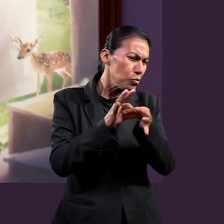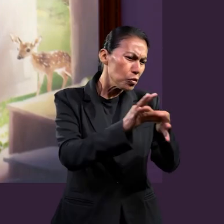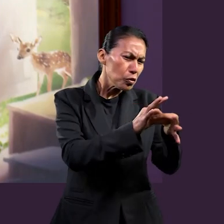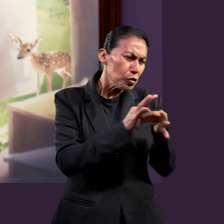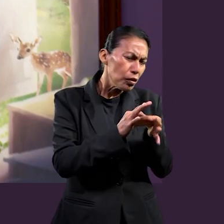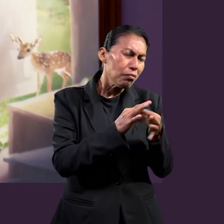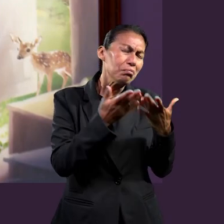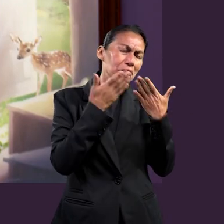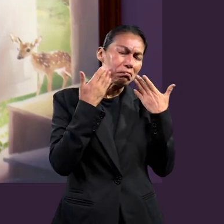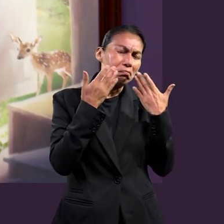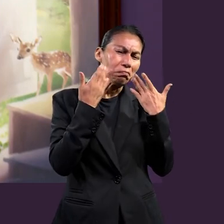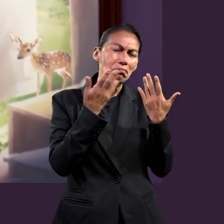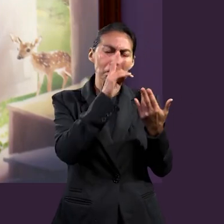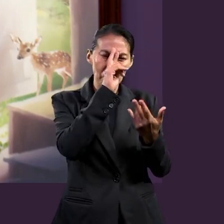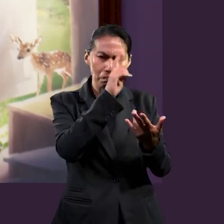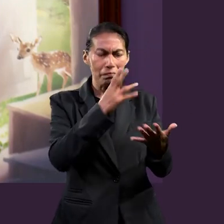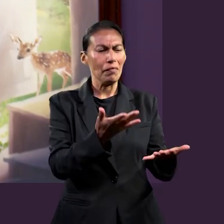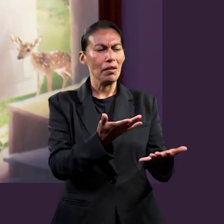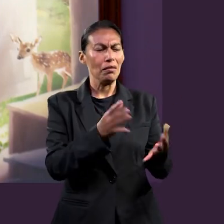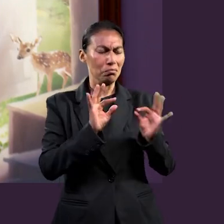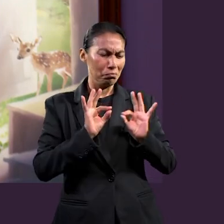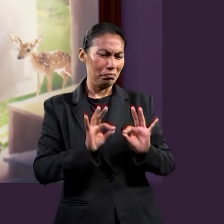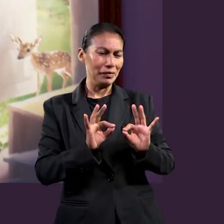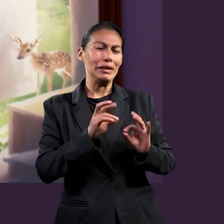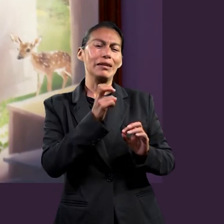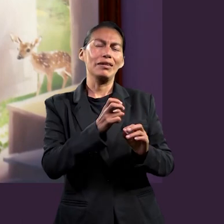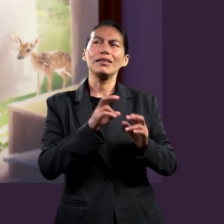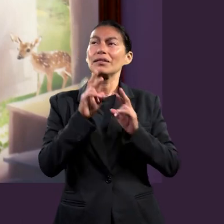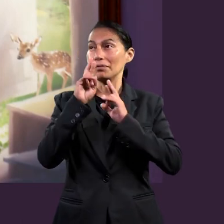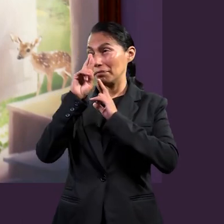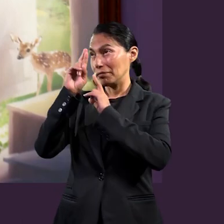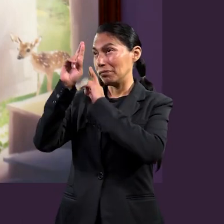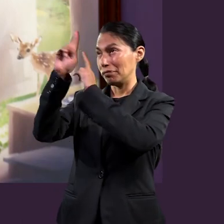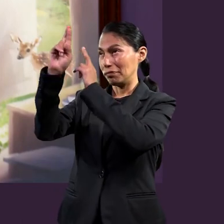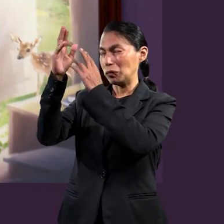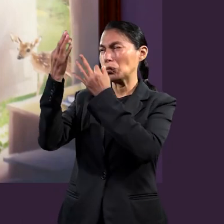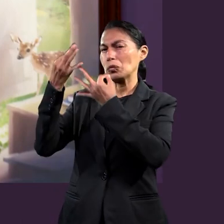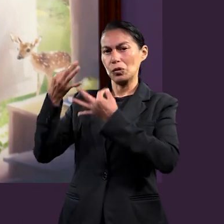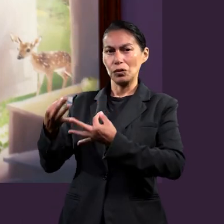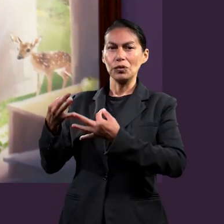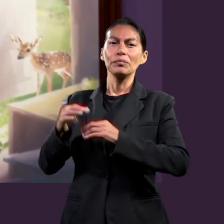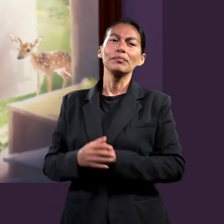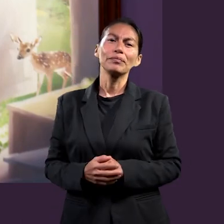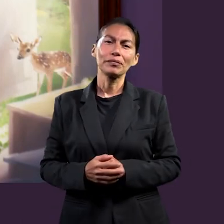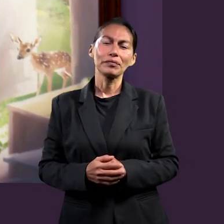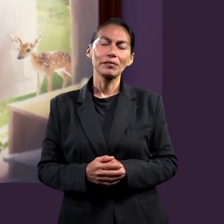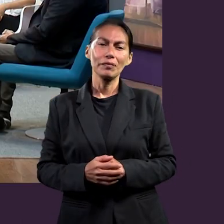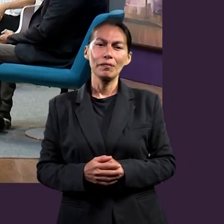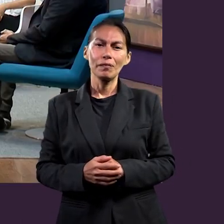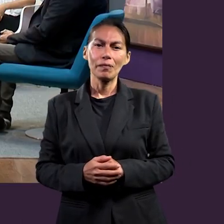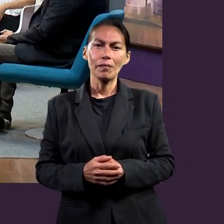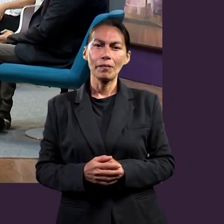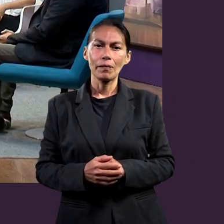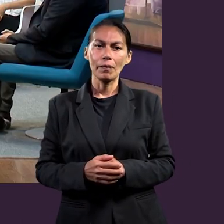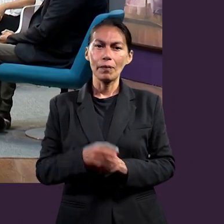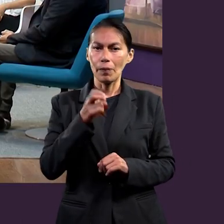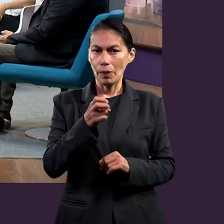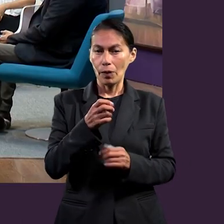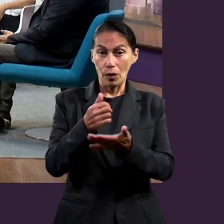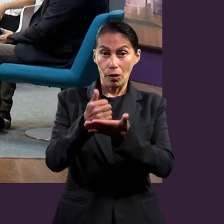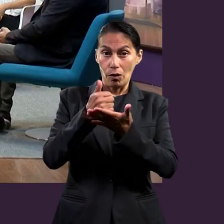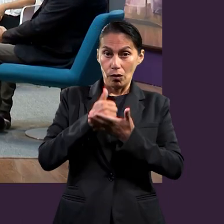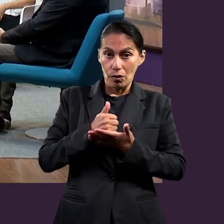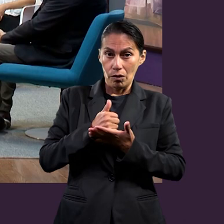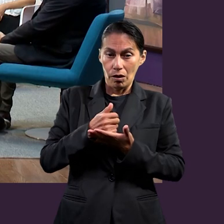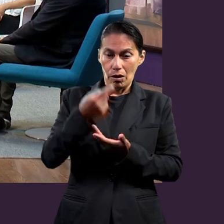que podamos estar en armonía y que eso nos lleve a tener una reverencia a Cristo. Eso también nos hace